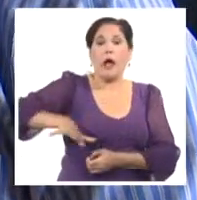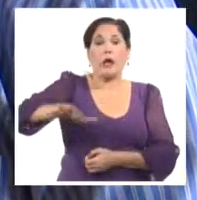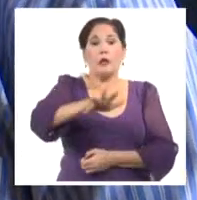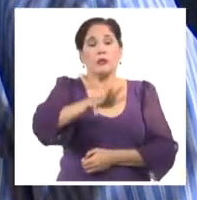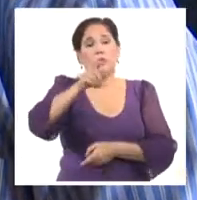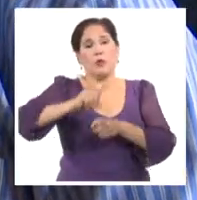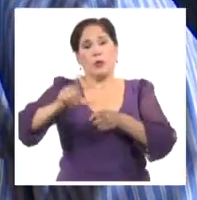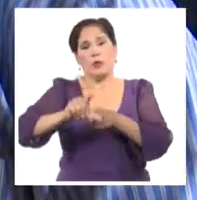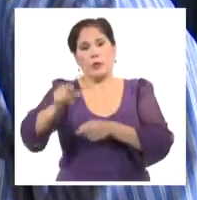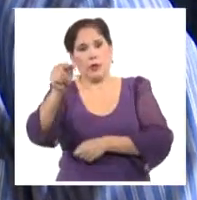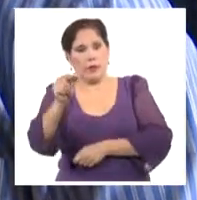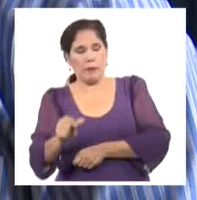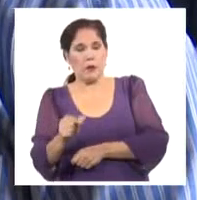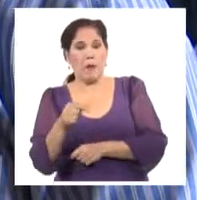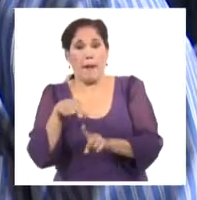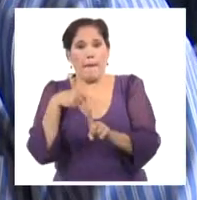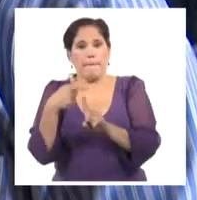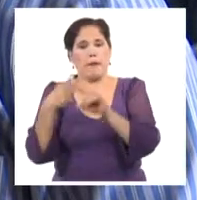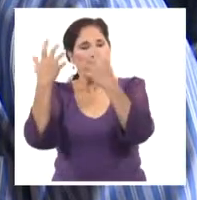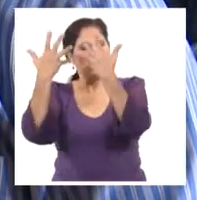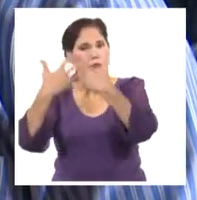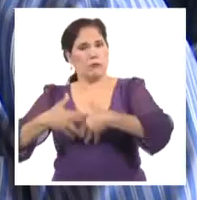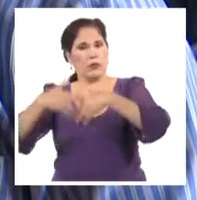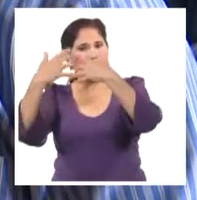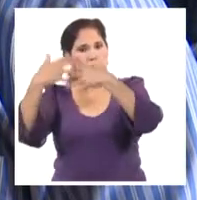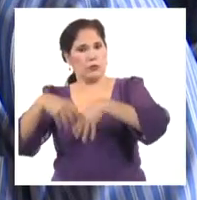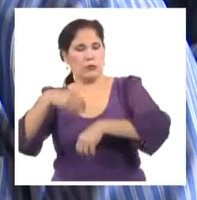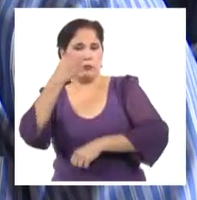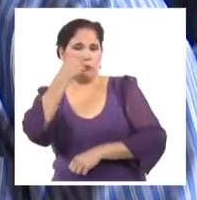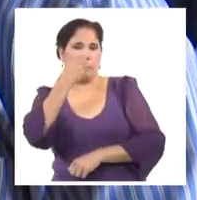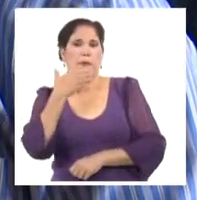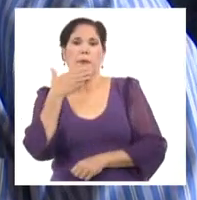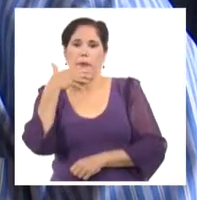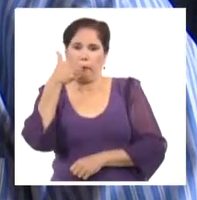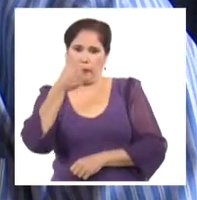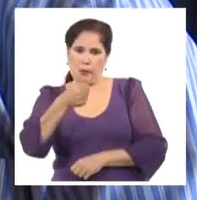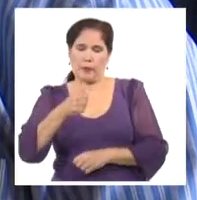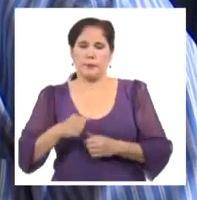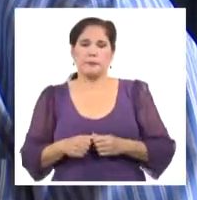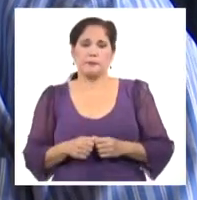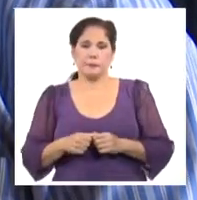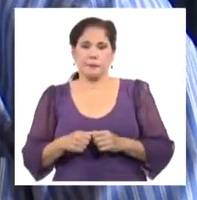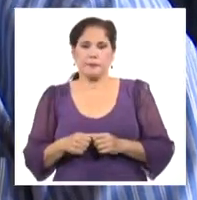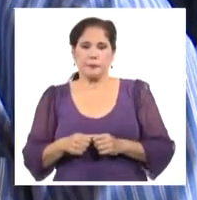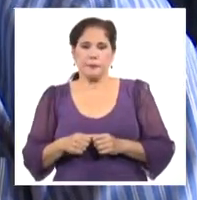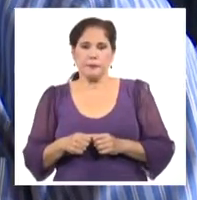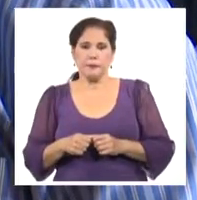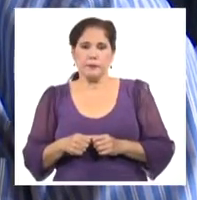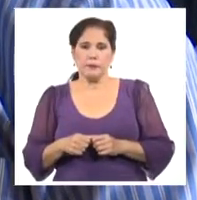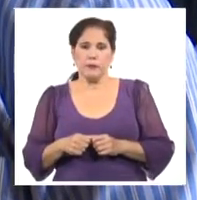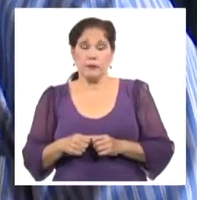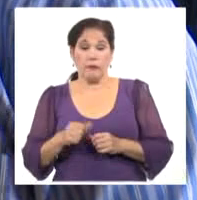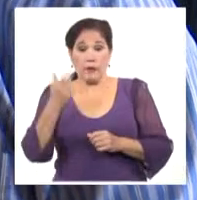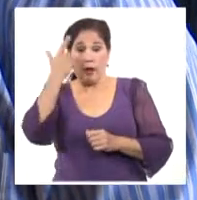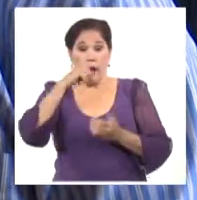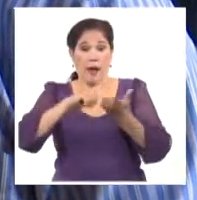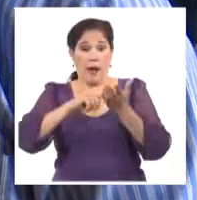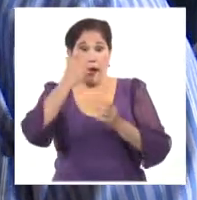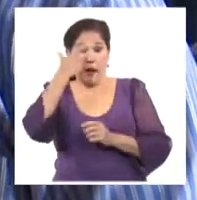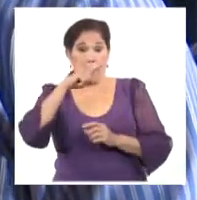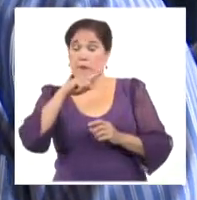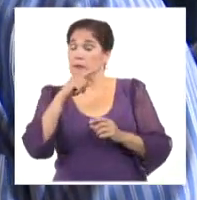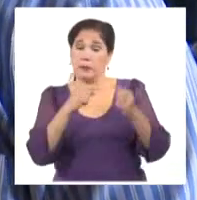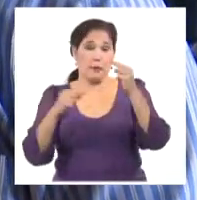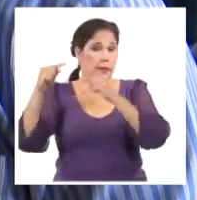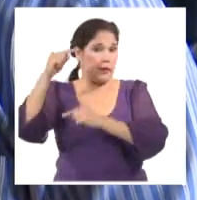multiplicar los resultados de la ANAC en el país como una organización de